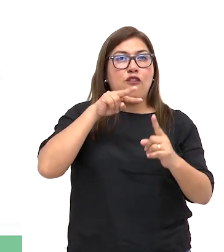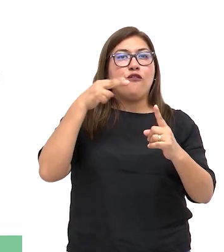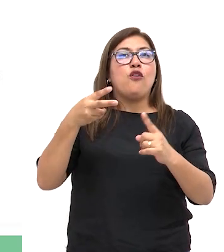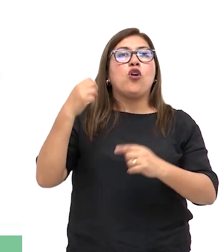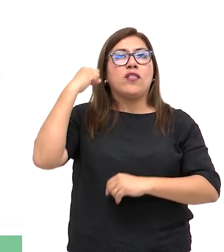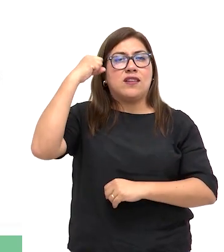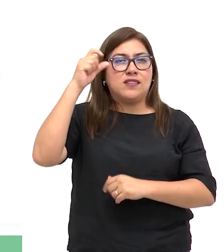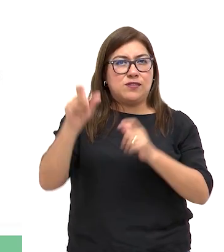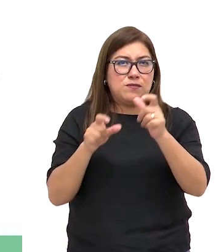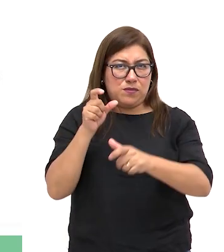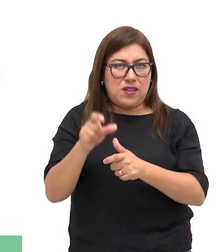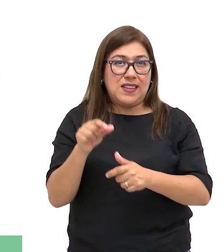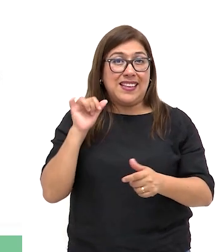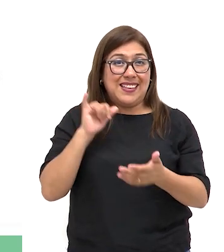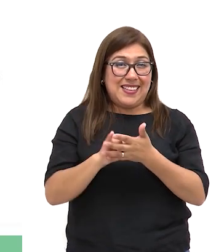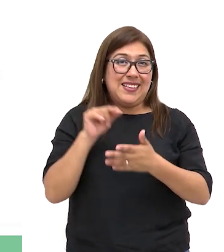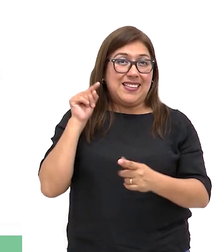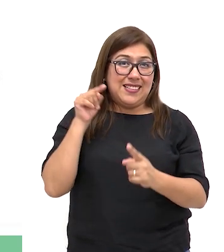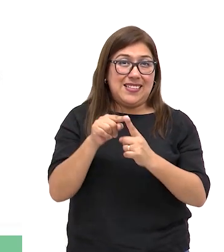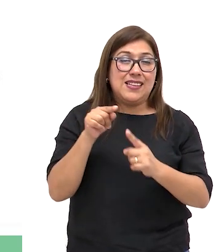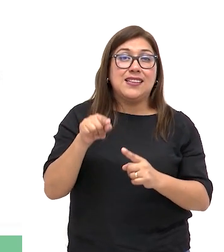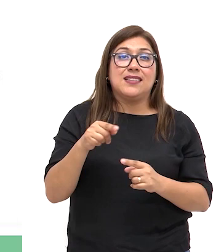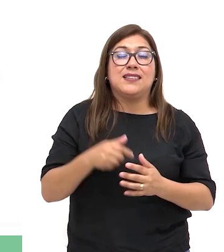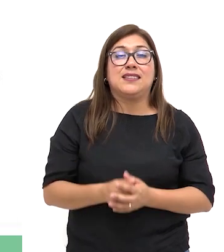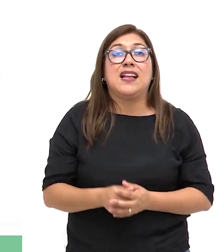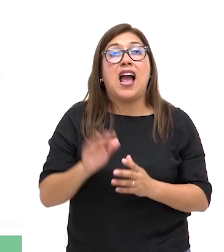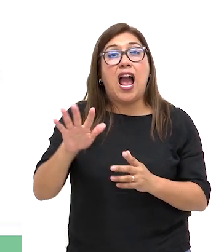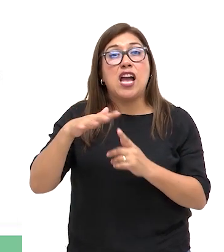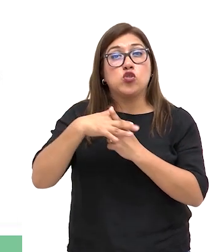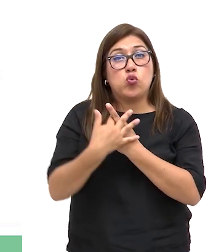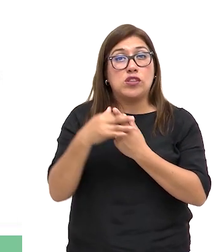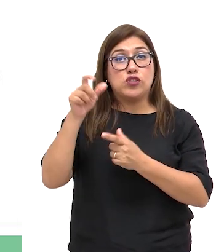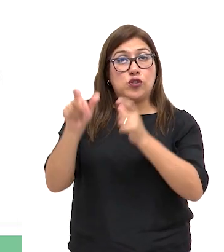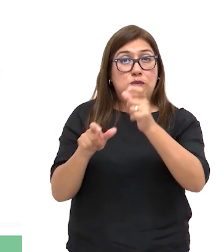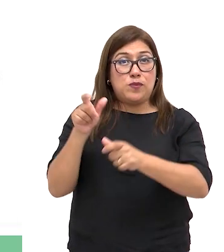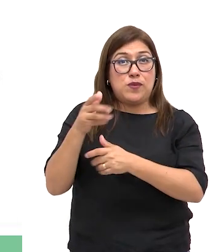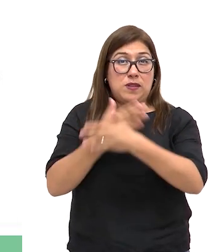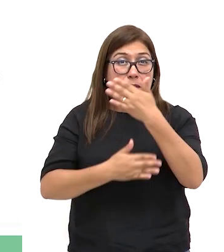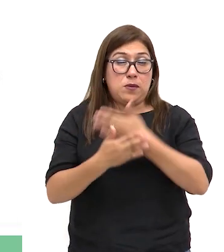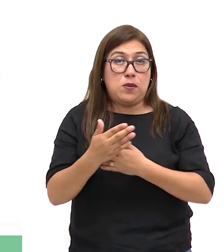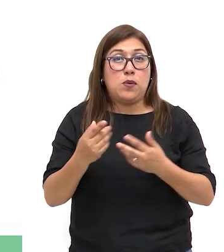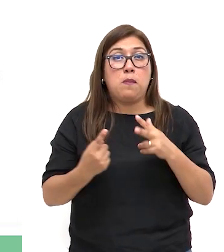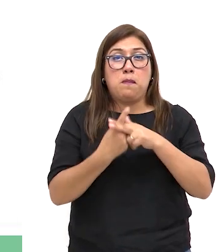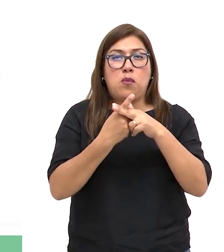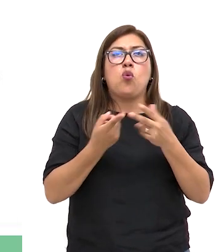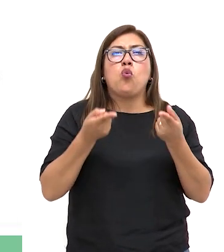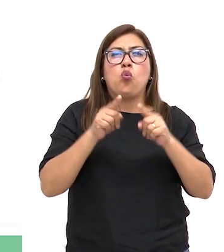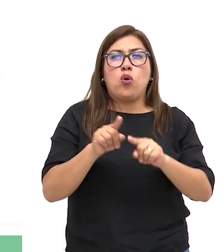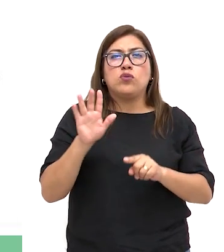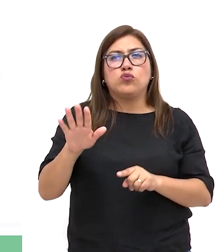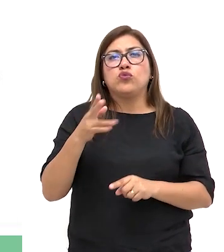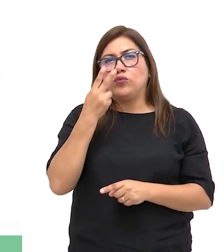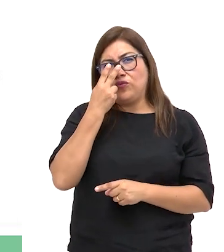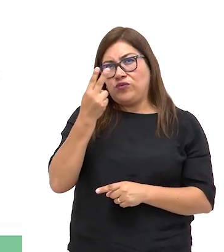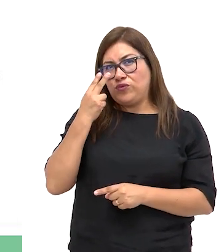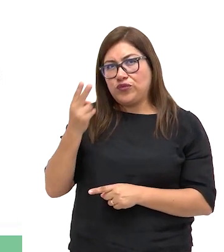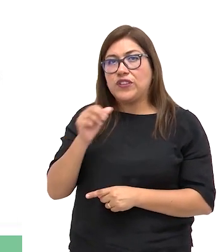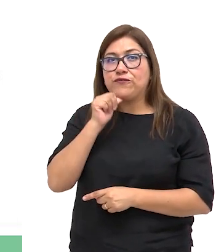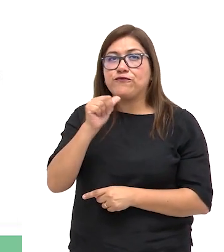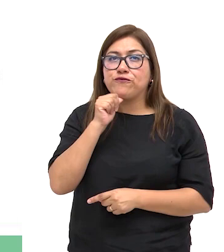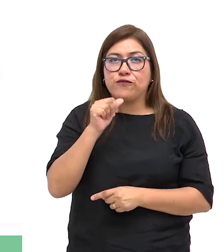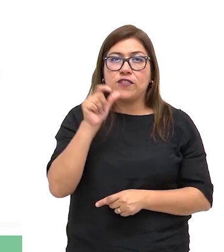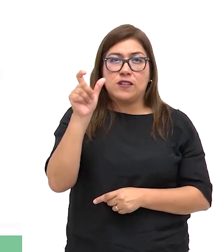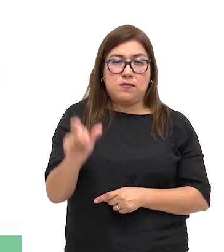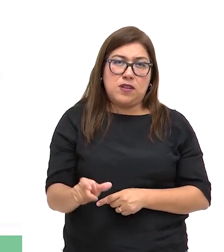enfoque de derechos humanos. En ese sentido, la situación de discapacidad se origina cuando las deficiencias de las